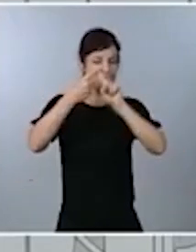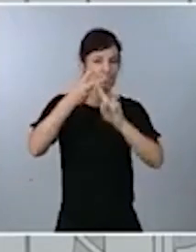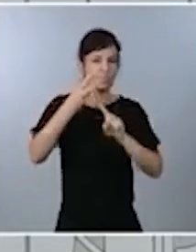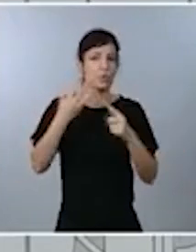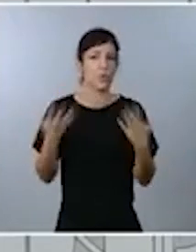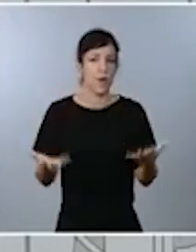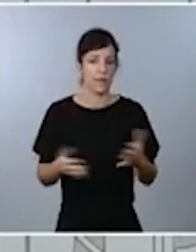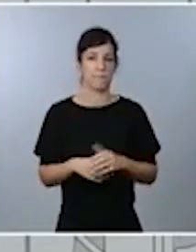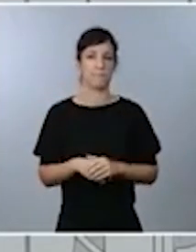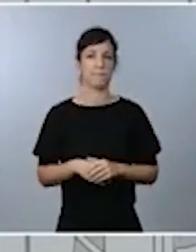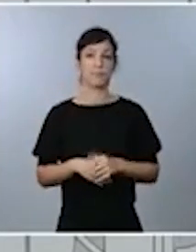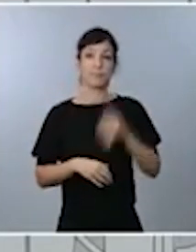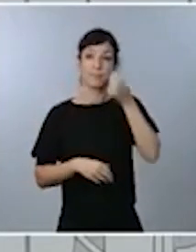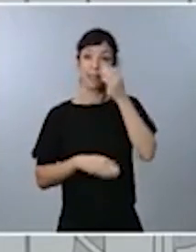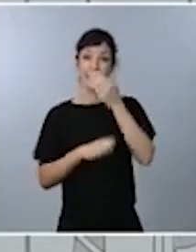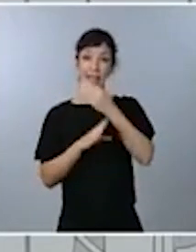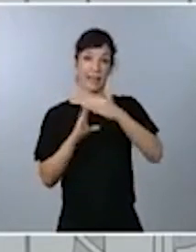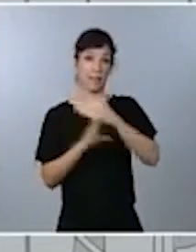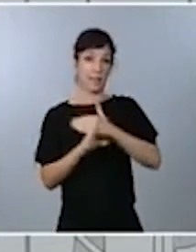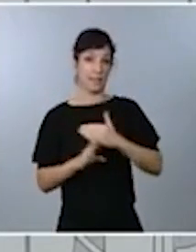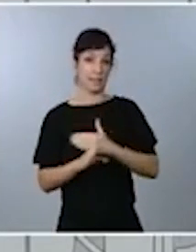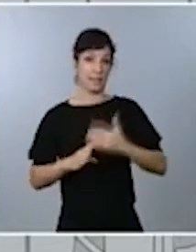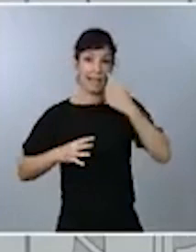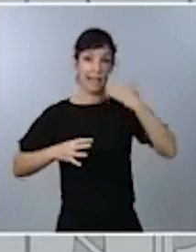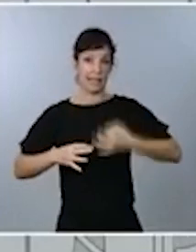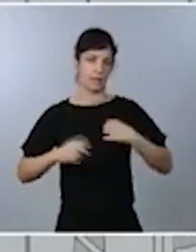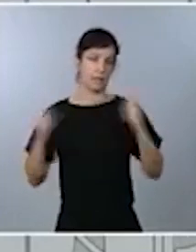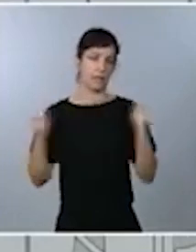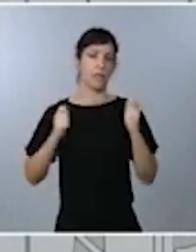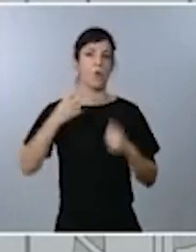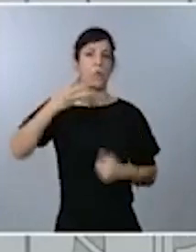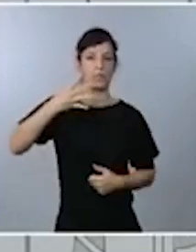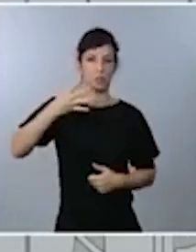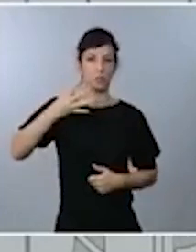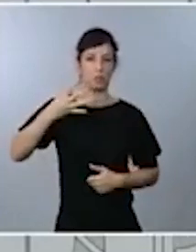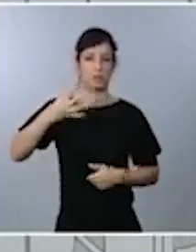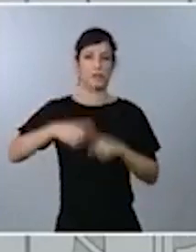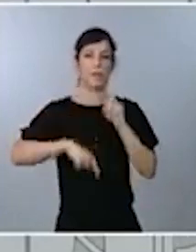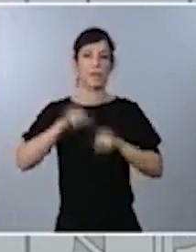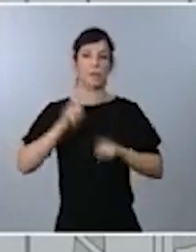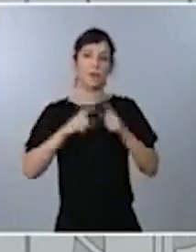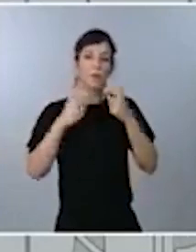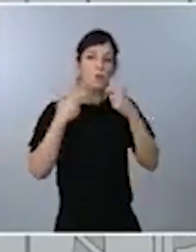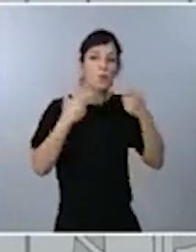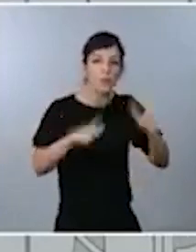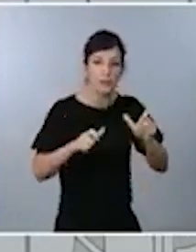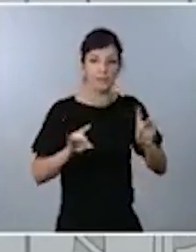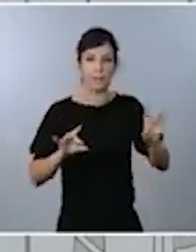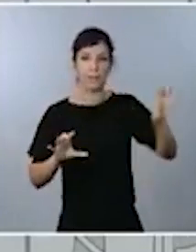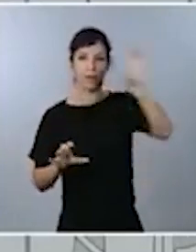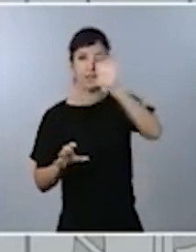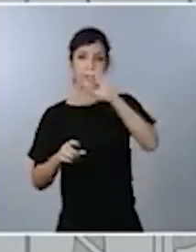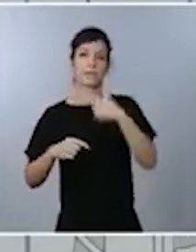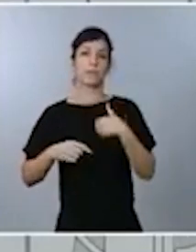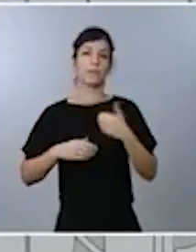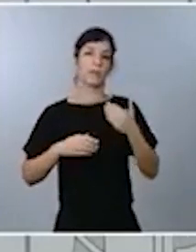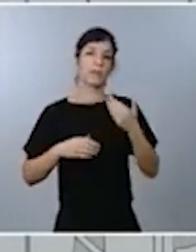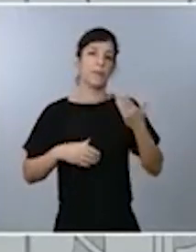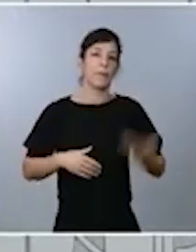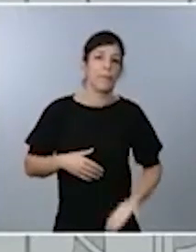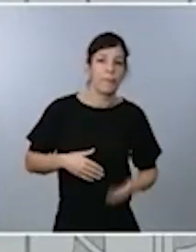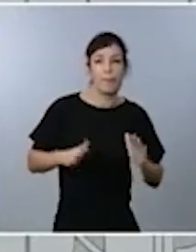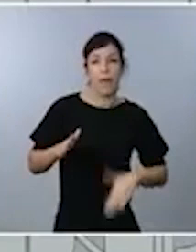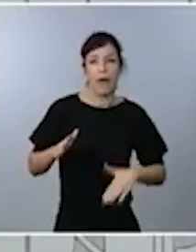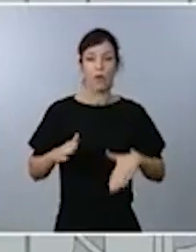cuatro niveles de riesgo, de alerta, para cada unidad territorial, bajo, medio, alto o extremo. Estos cuatro